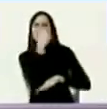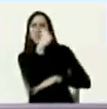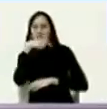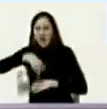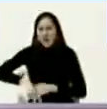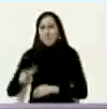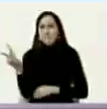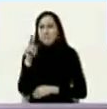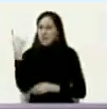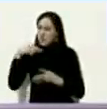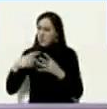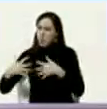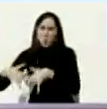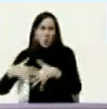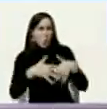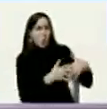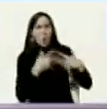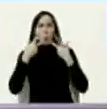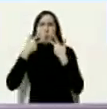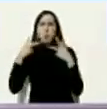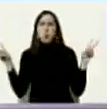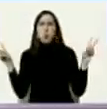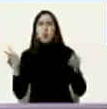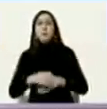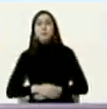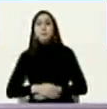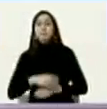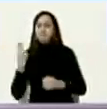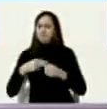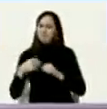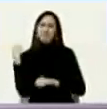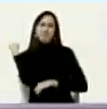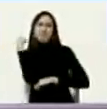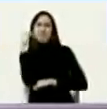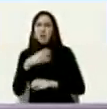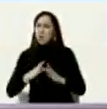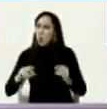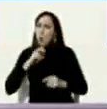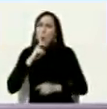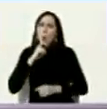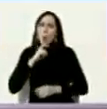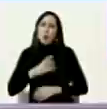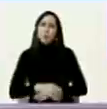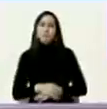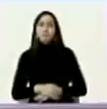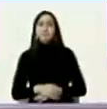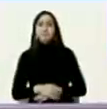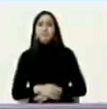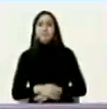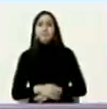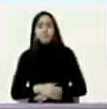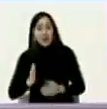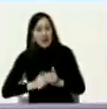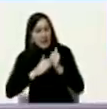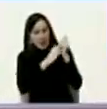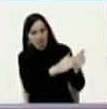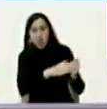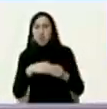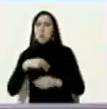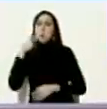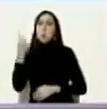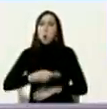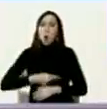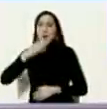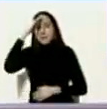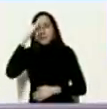contra las empresas públicas contra el petróleo contra el oro contra los líderes autoridades políticas y